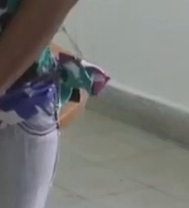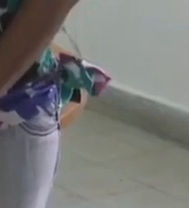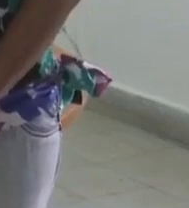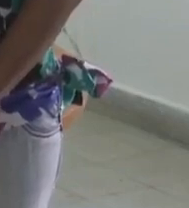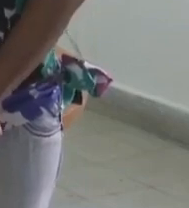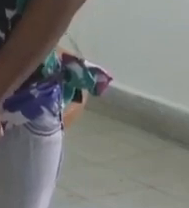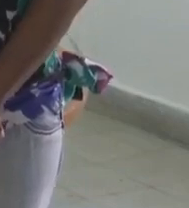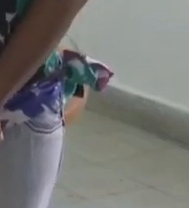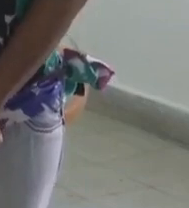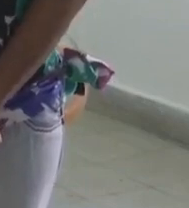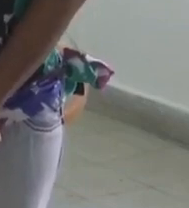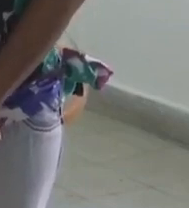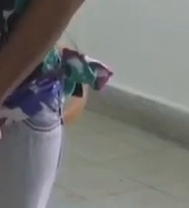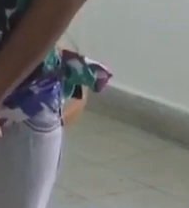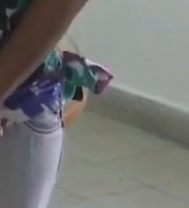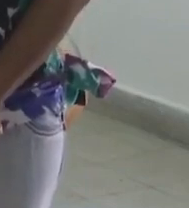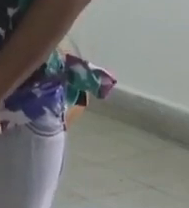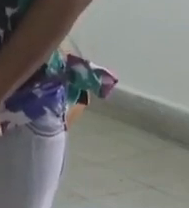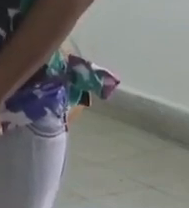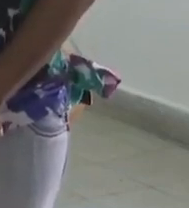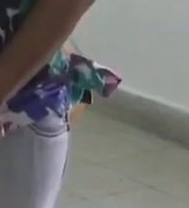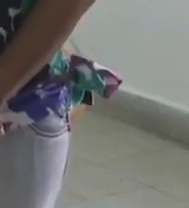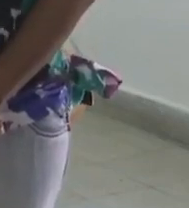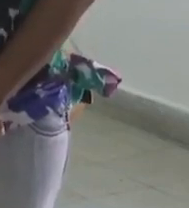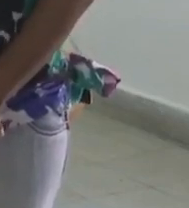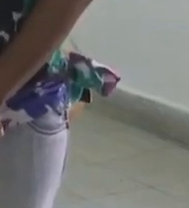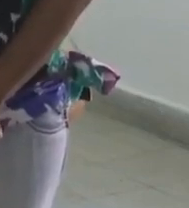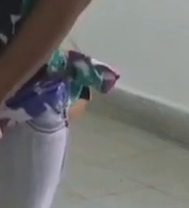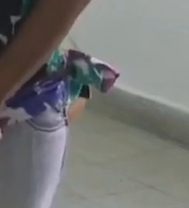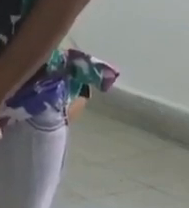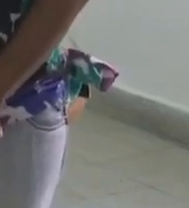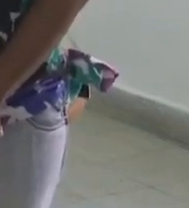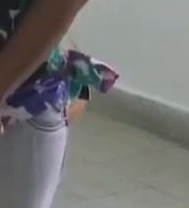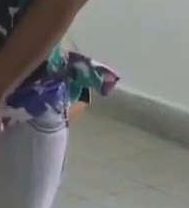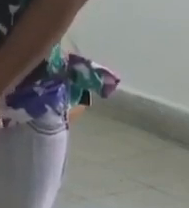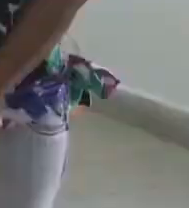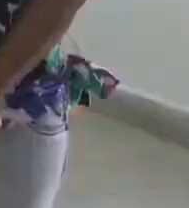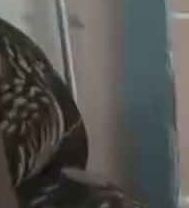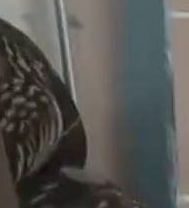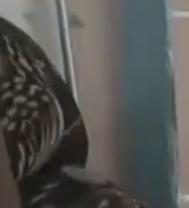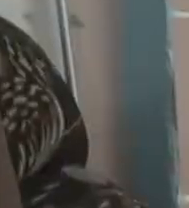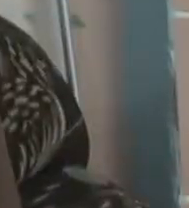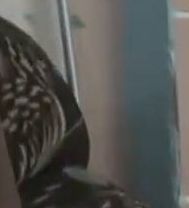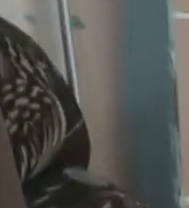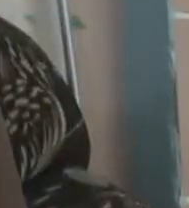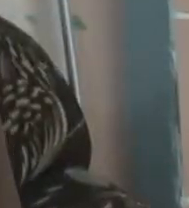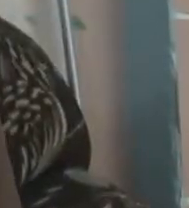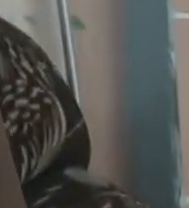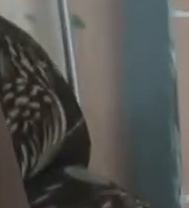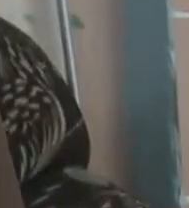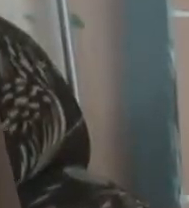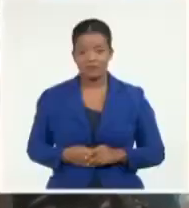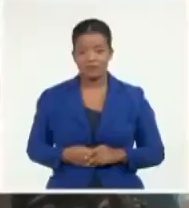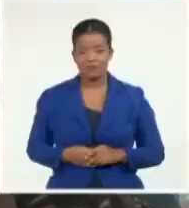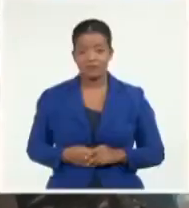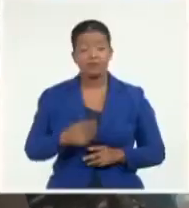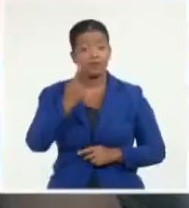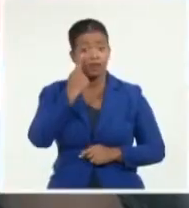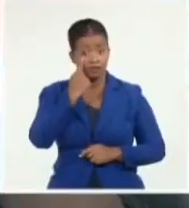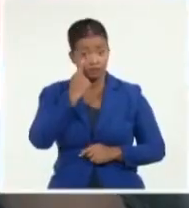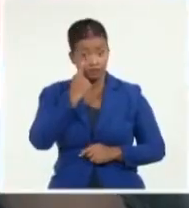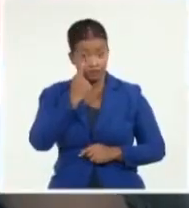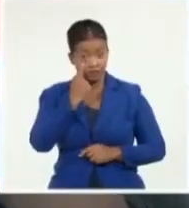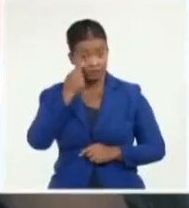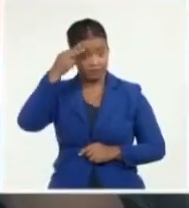que le crea una dificultad. Y este Código de Familias reconoce sus derechos como persona. Los ojos de Mayliet,